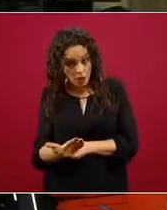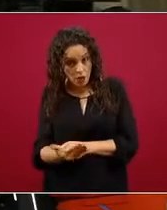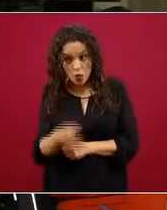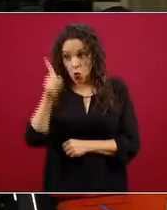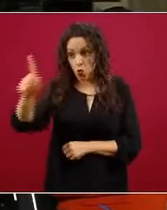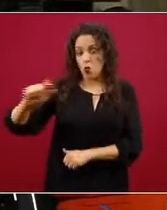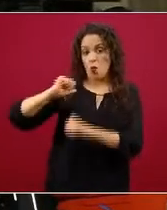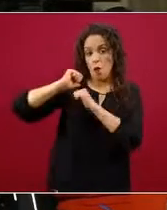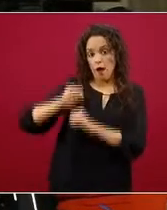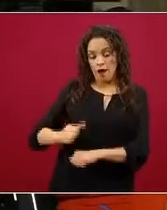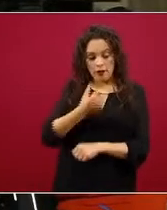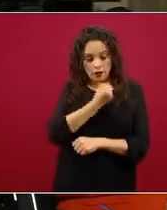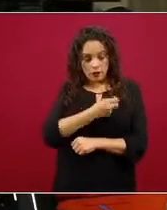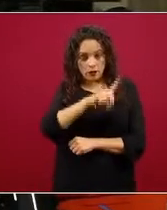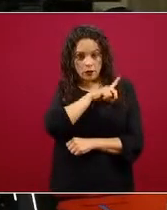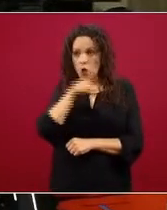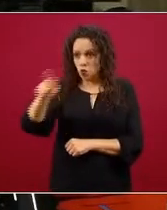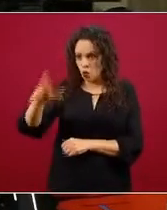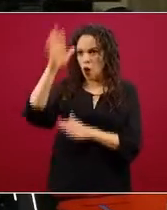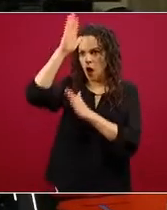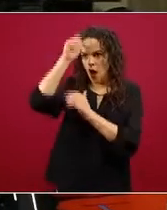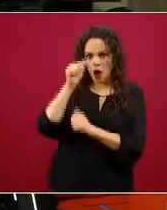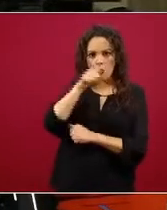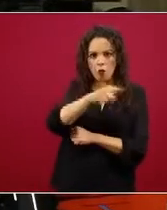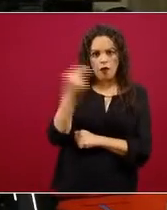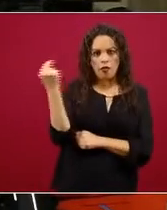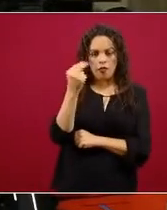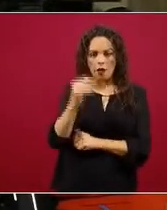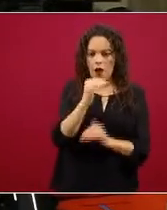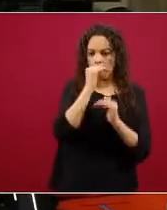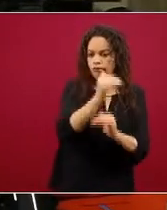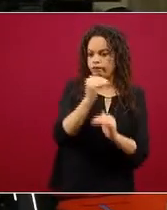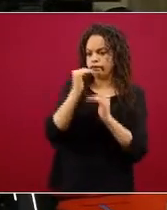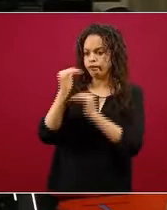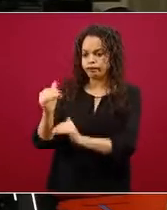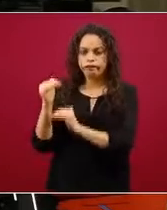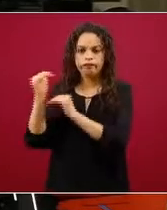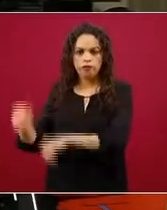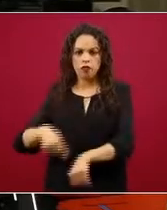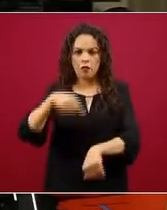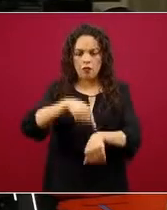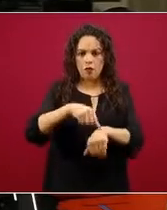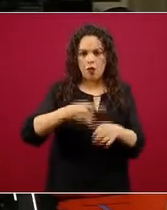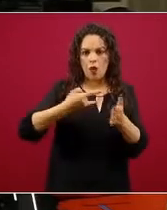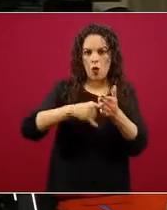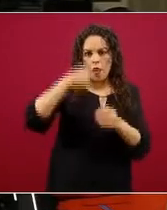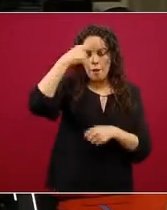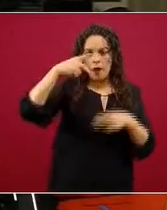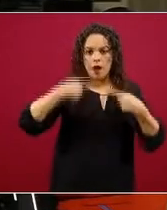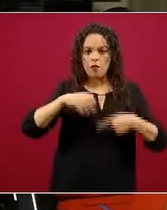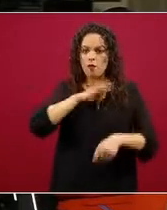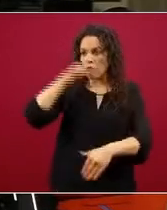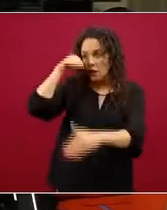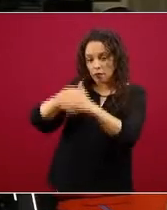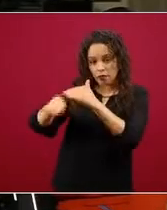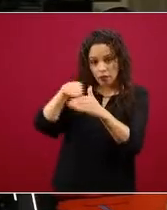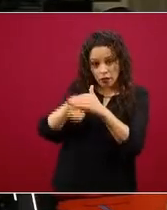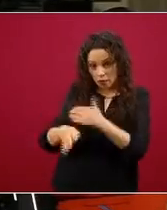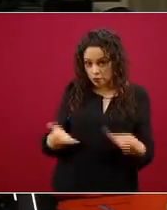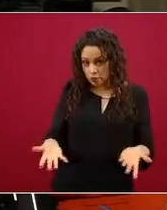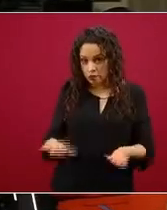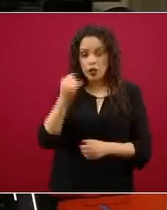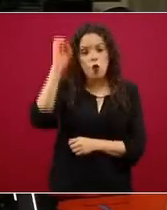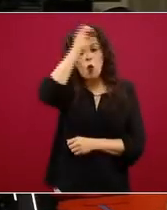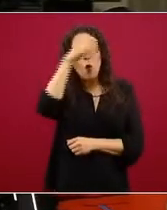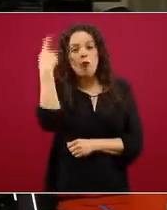autoridad sanitaria está de acuerdo con que se restrinjan los horarios a ciertas partes de la población y la opinión que quiero